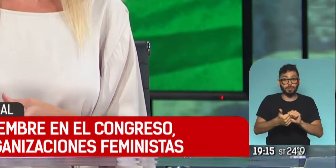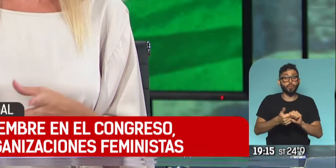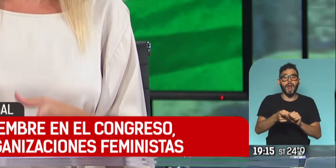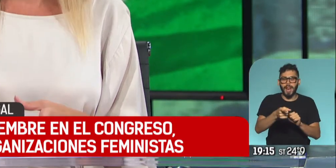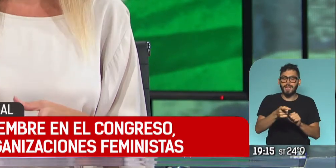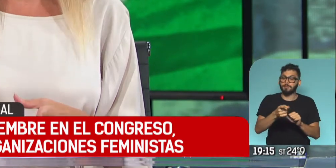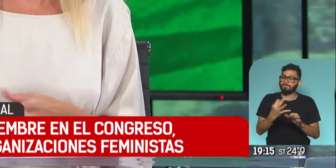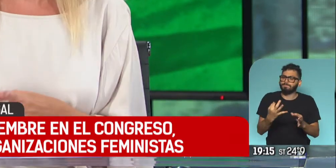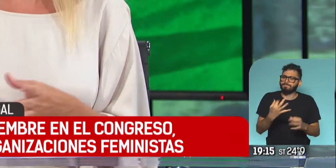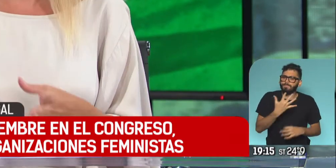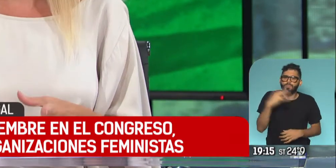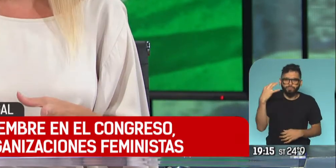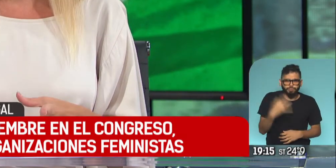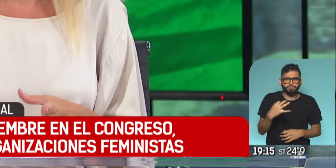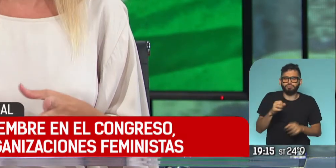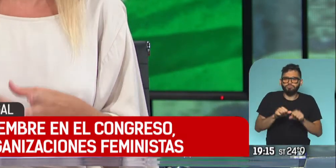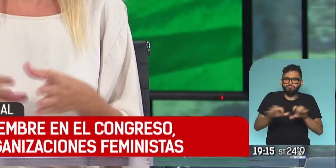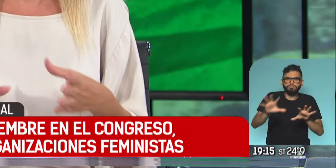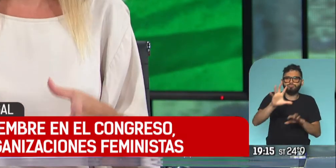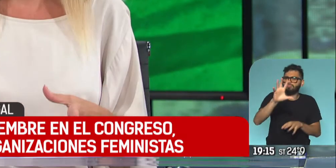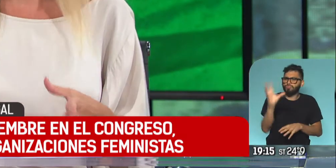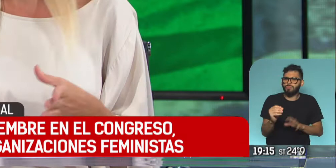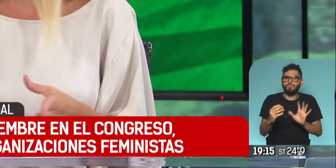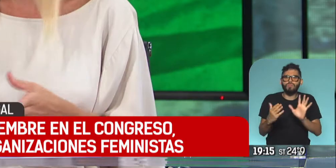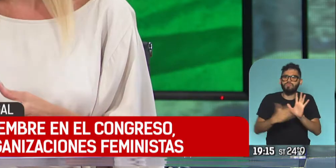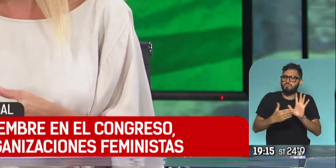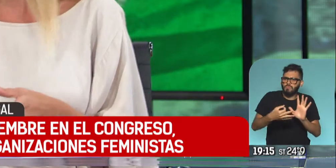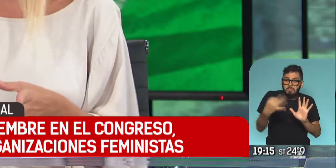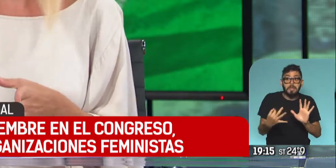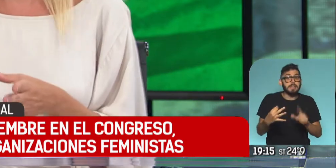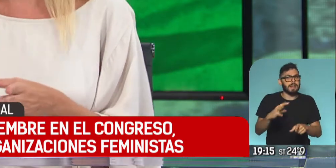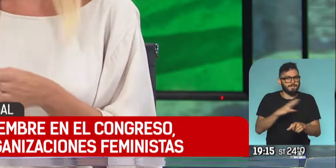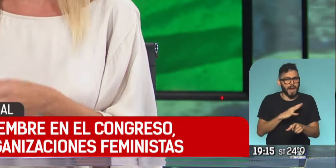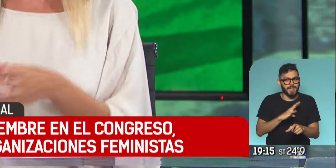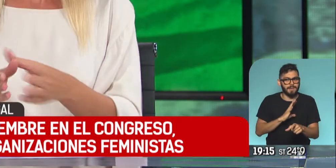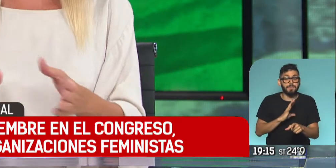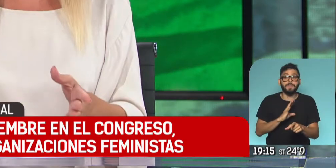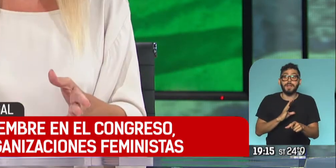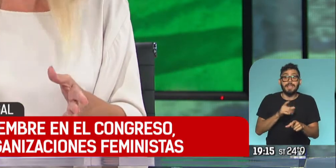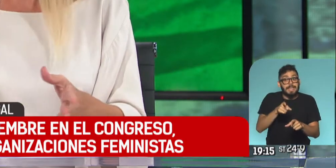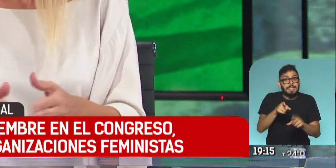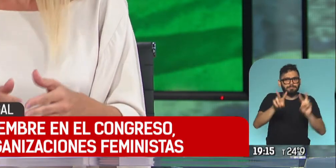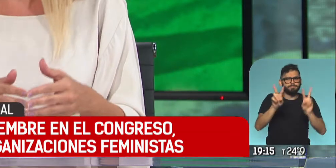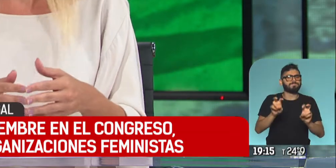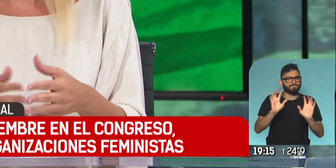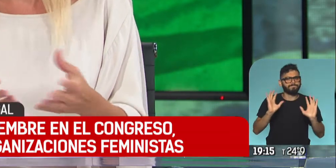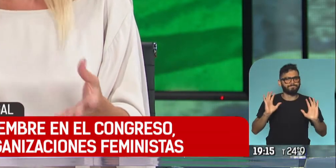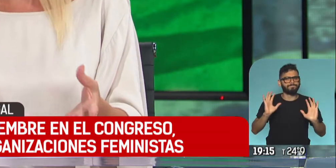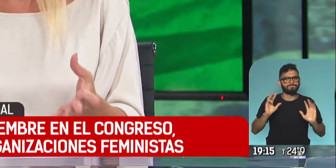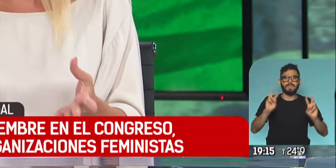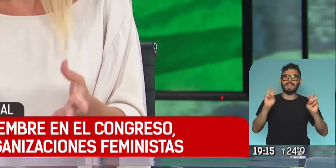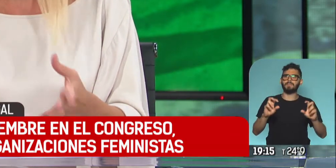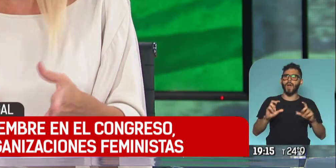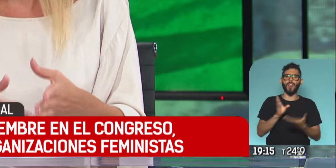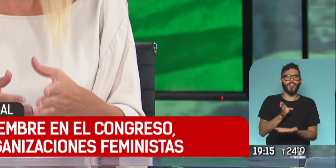verdadera y extendida y que se garantice en todo el país. Y eso me parece que también es un tema si vamos a hablar de